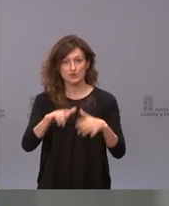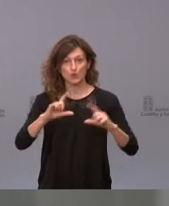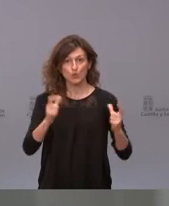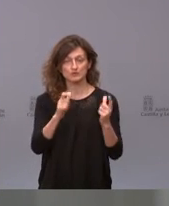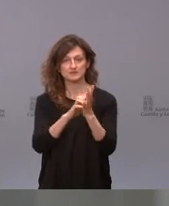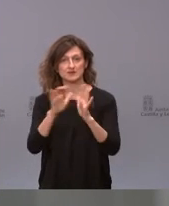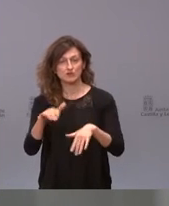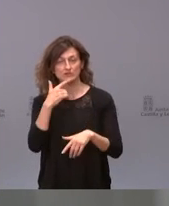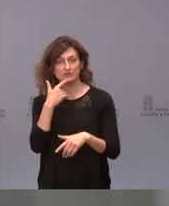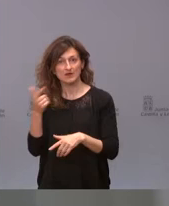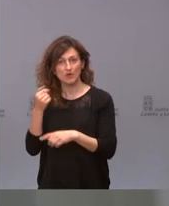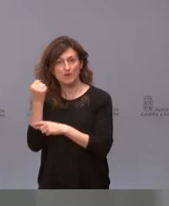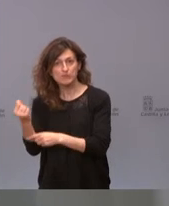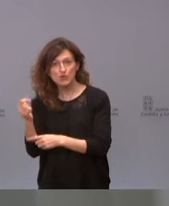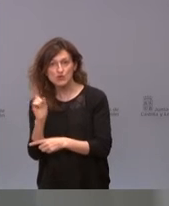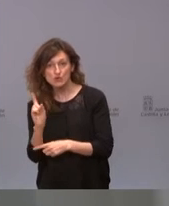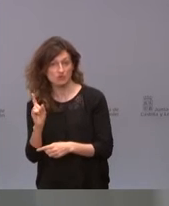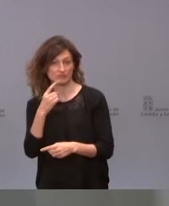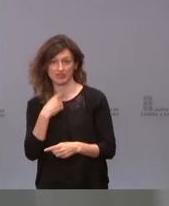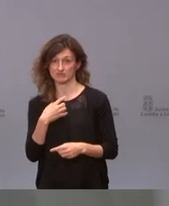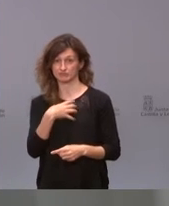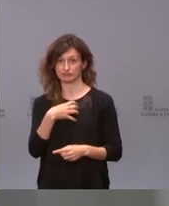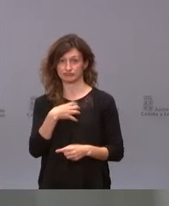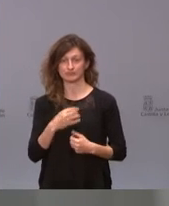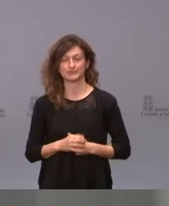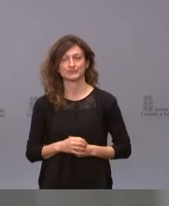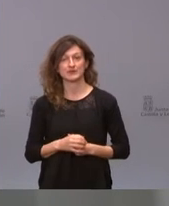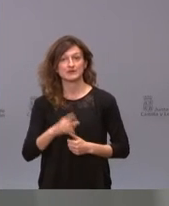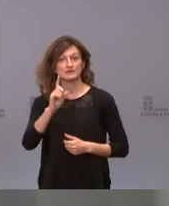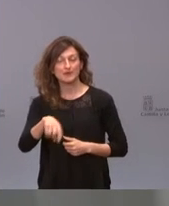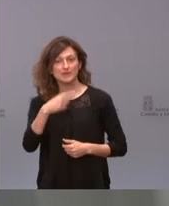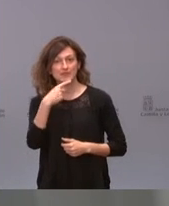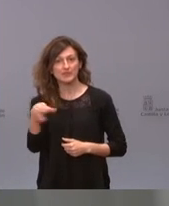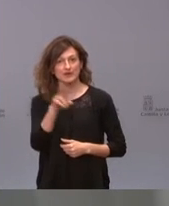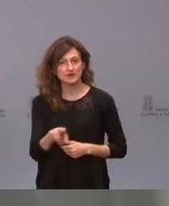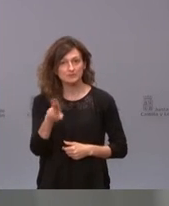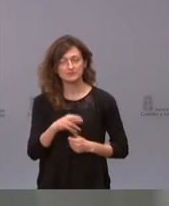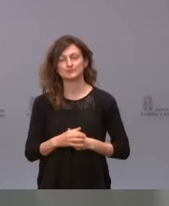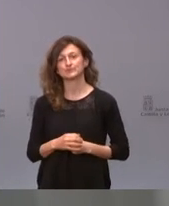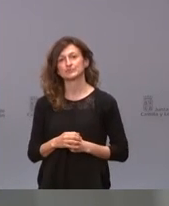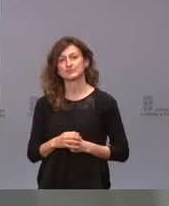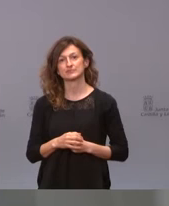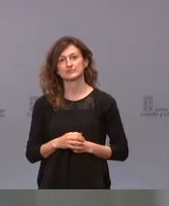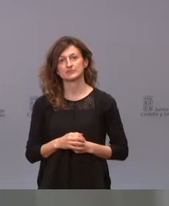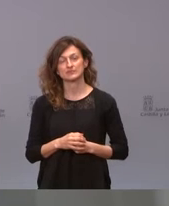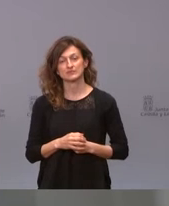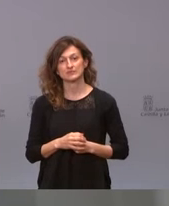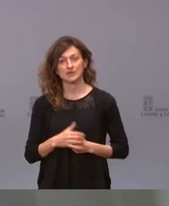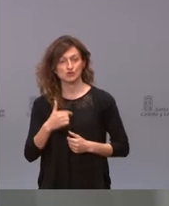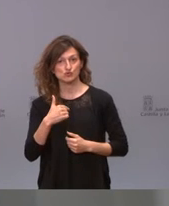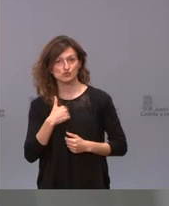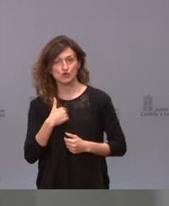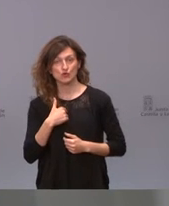sea León no ha apoyado al Gobierno. Pero también, lo hemos dicho de manera reiterada, lo que no vamos es a